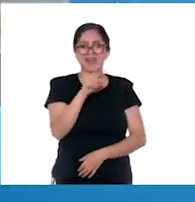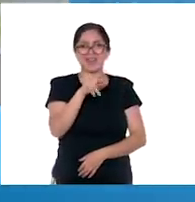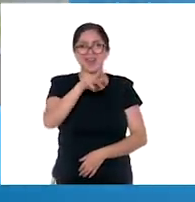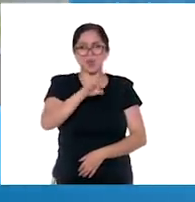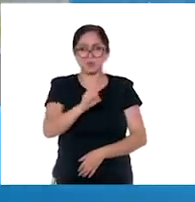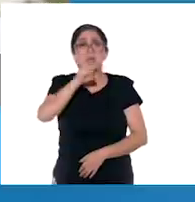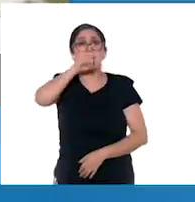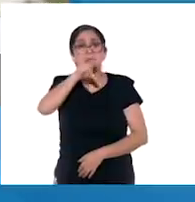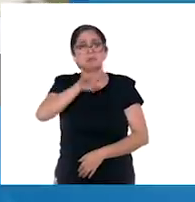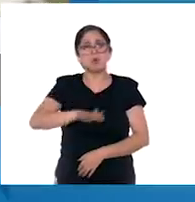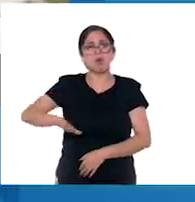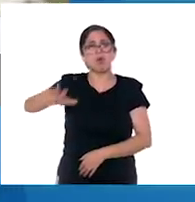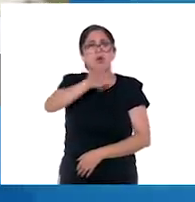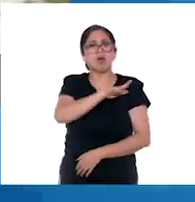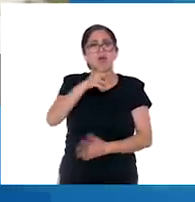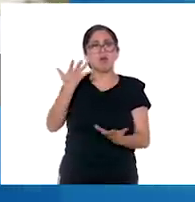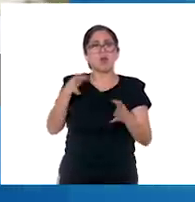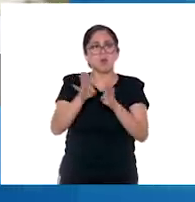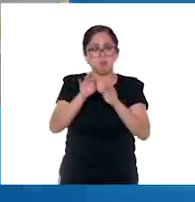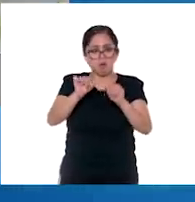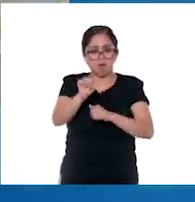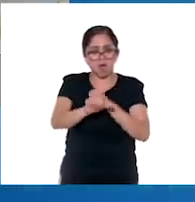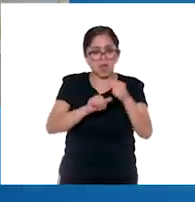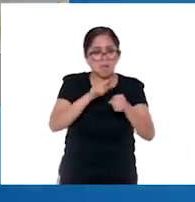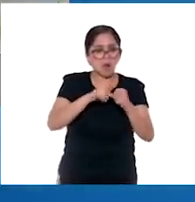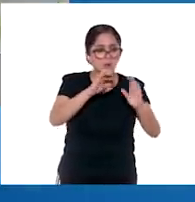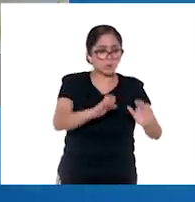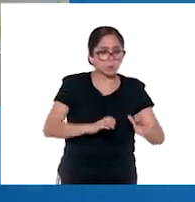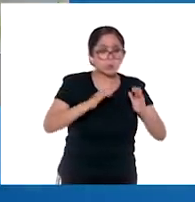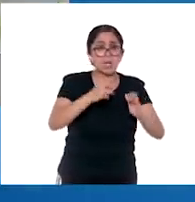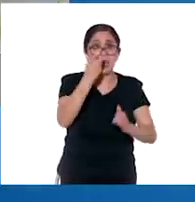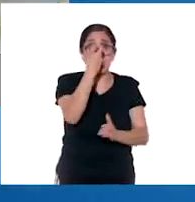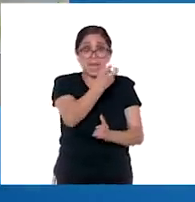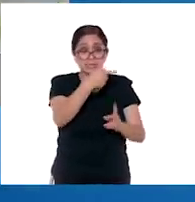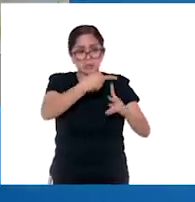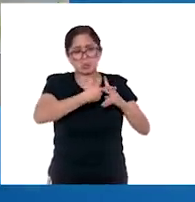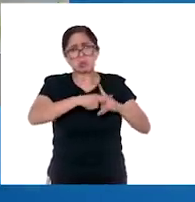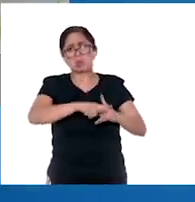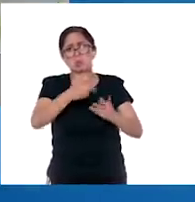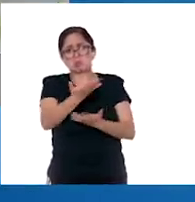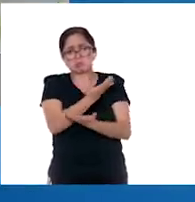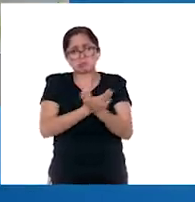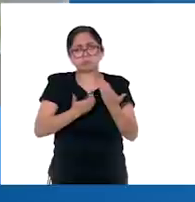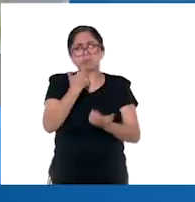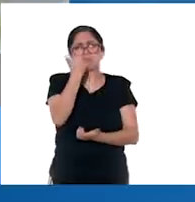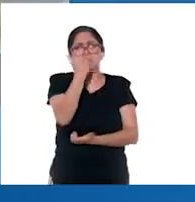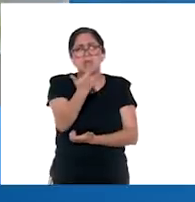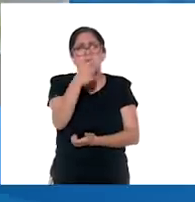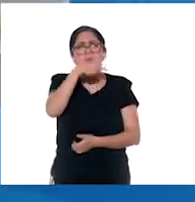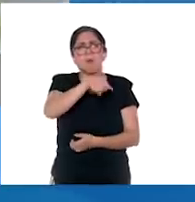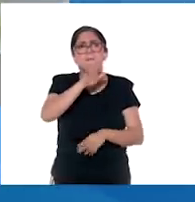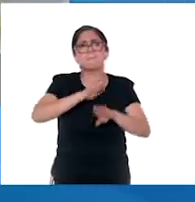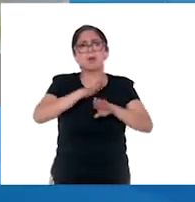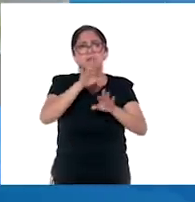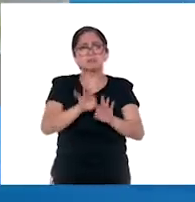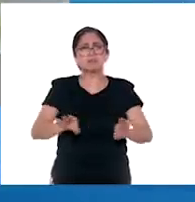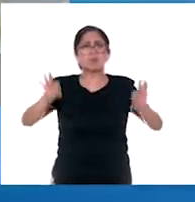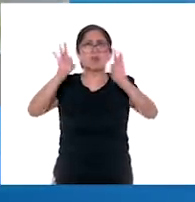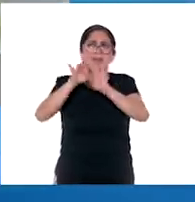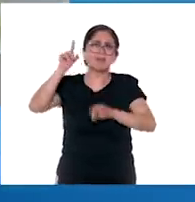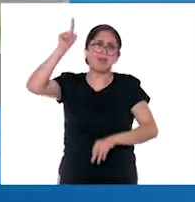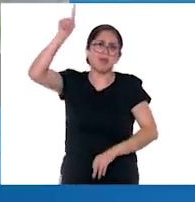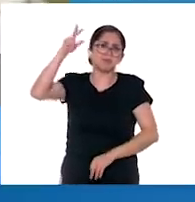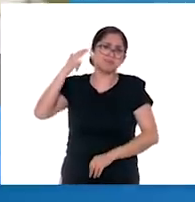las estancias ganaderas, que fue parte de la producción económica más significativa en términos coloniales, para la corona española